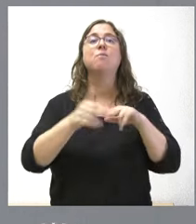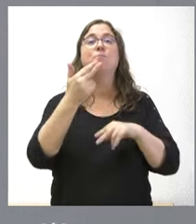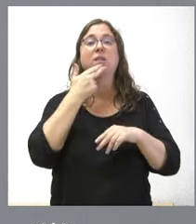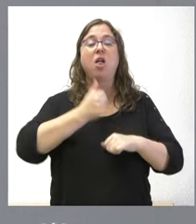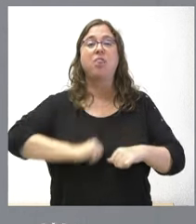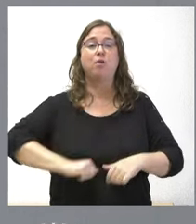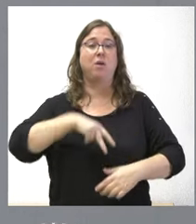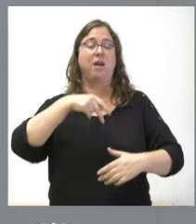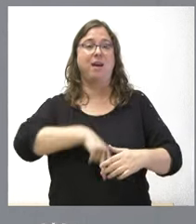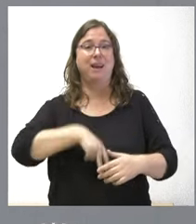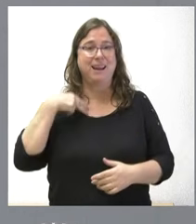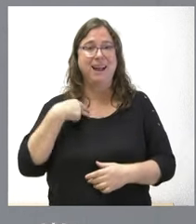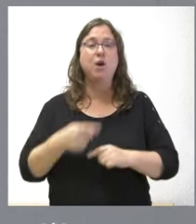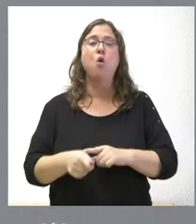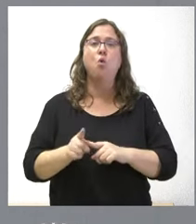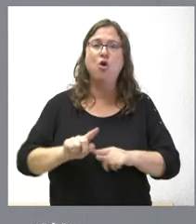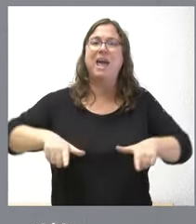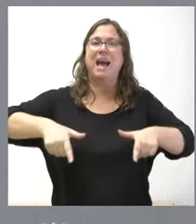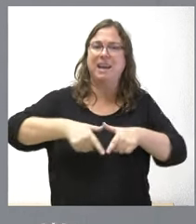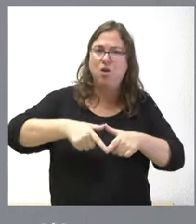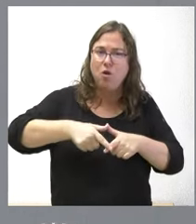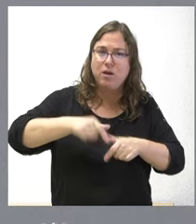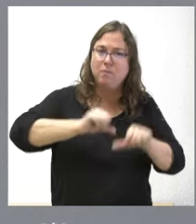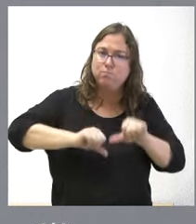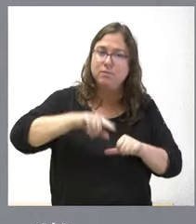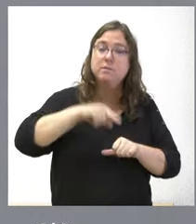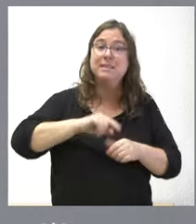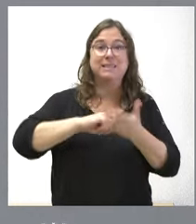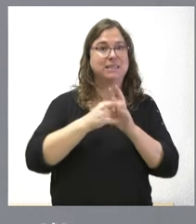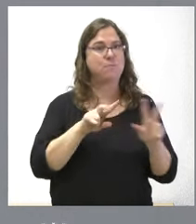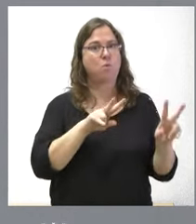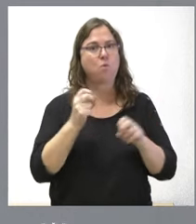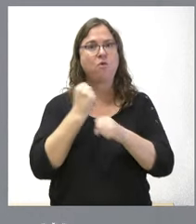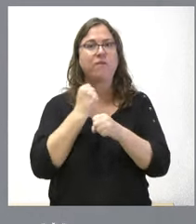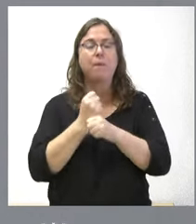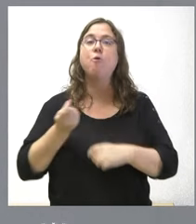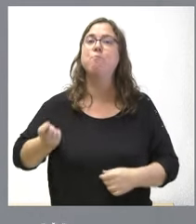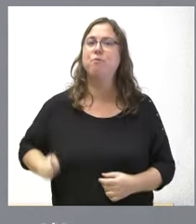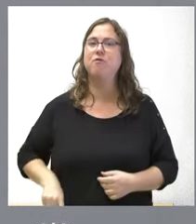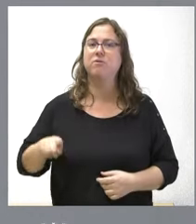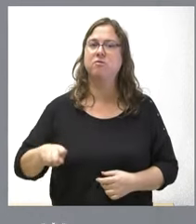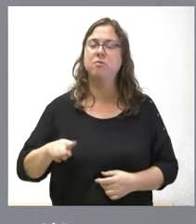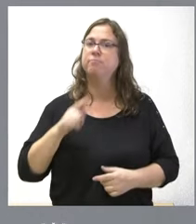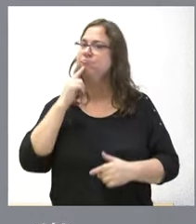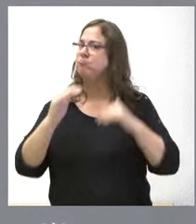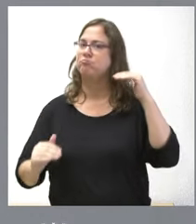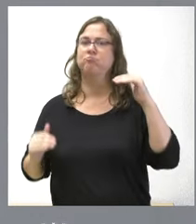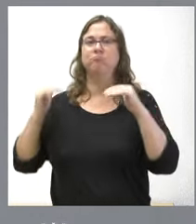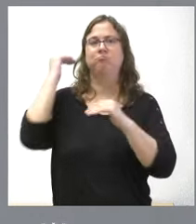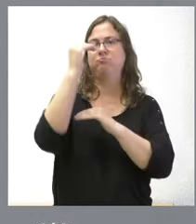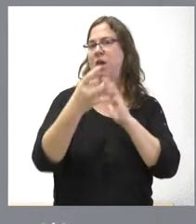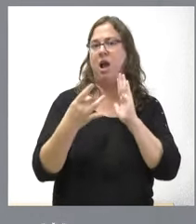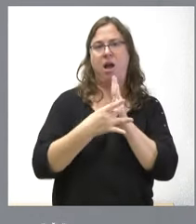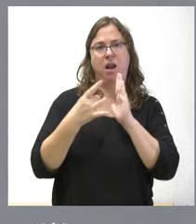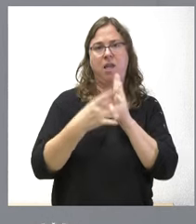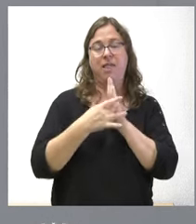general, la urología y la ginecología. Y estos modernos sistemas de trabajo de profesionales van a dar un salto cualitativo de mejora hacia